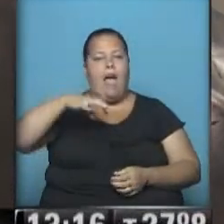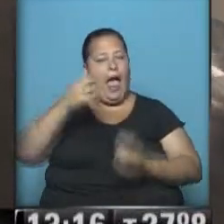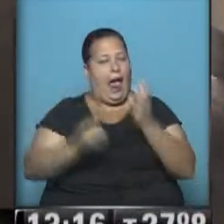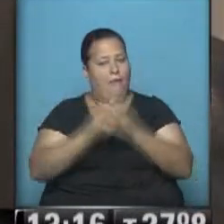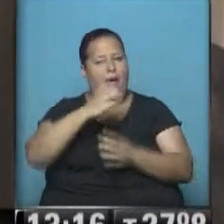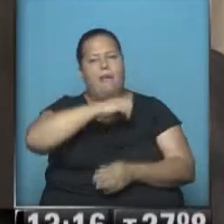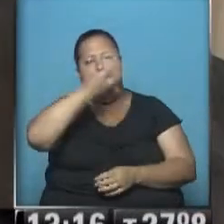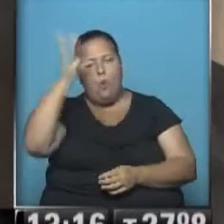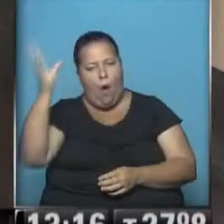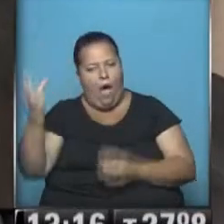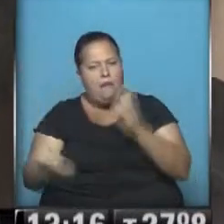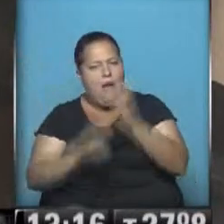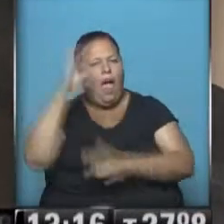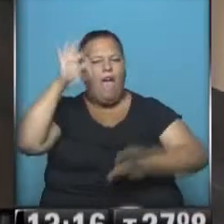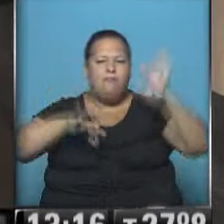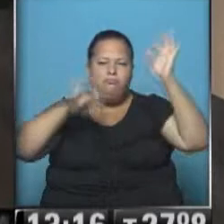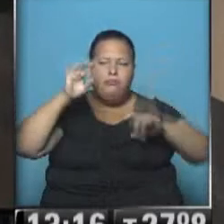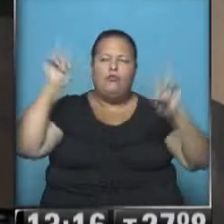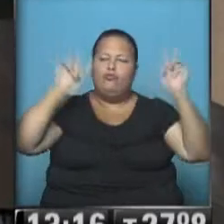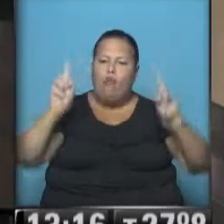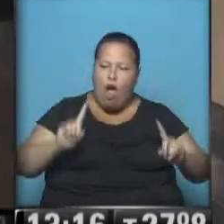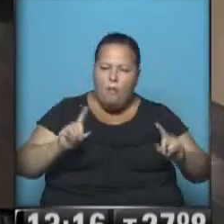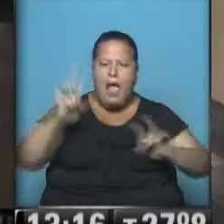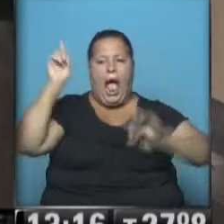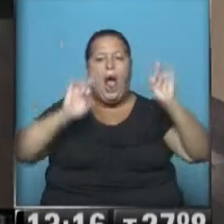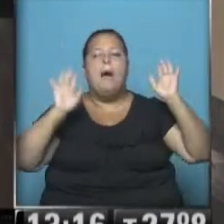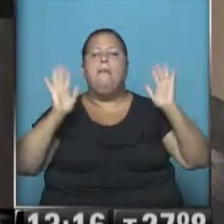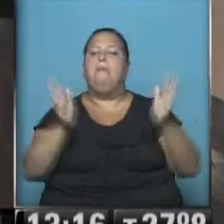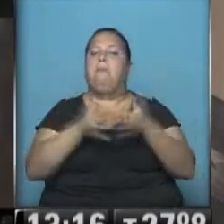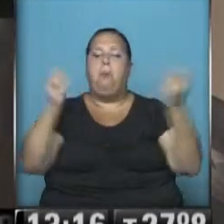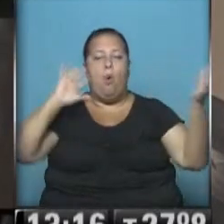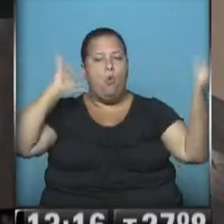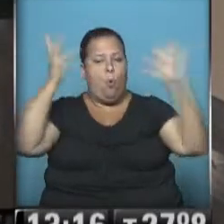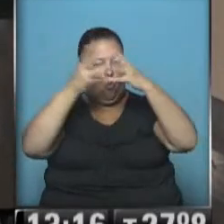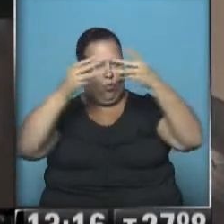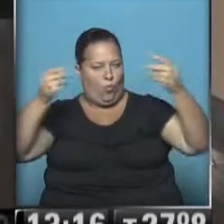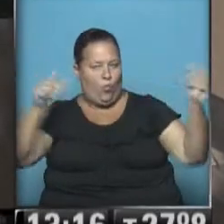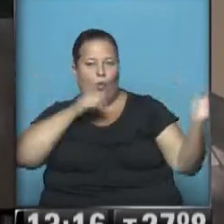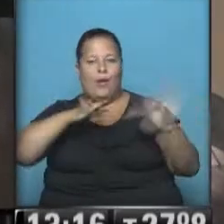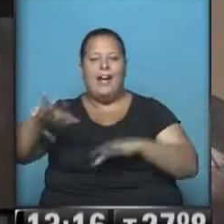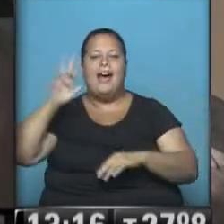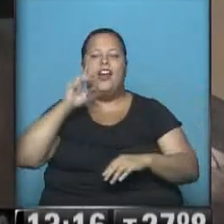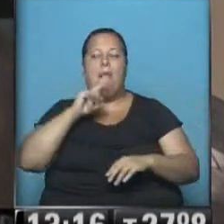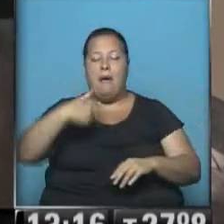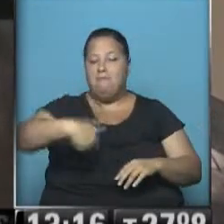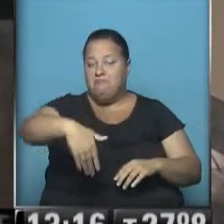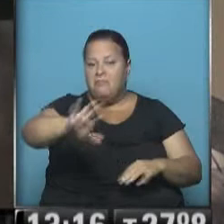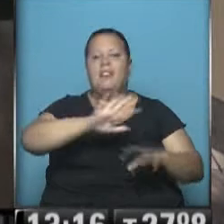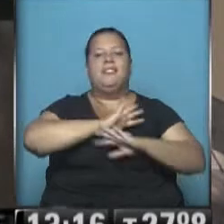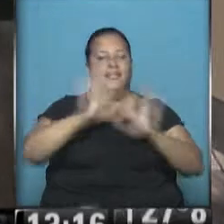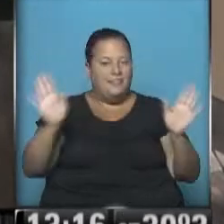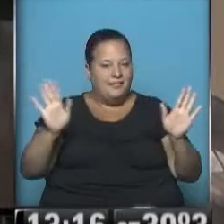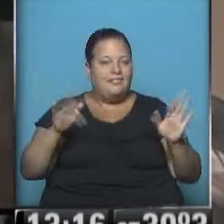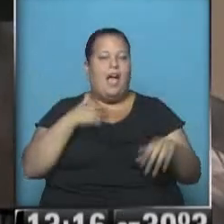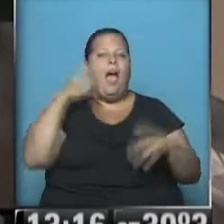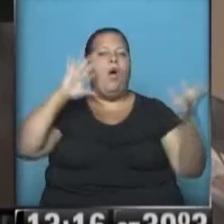madrugada, luego en la mañana algunas gotitas, algunas tormentas en forma aislada, pero rápidamente la nubosidad se fue hacia el río de la Plata, por lo tanto, en las próximas horas ya tenemos que